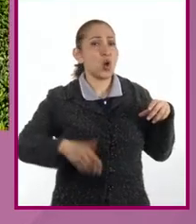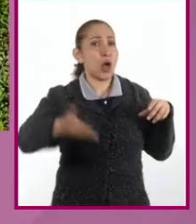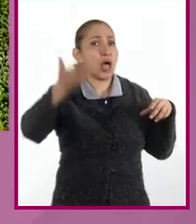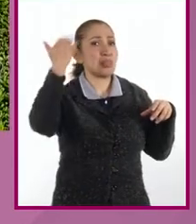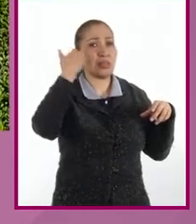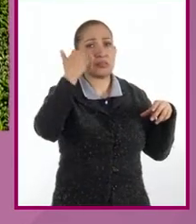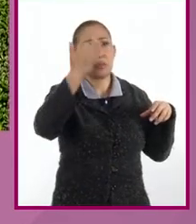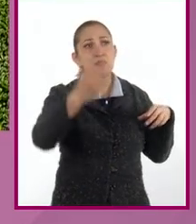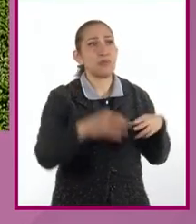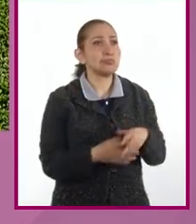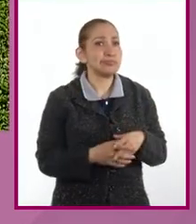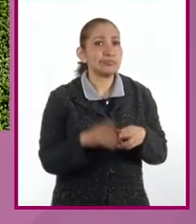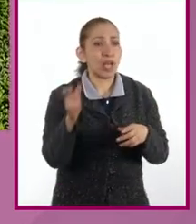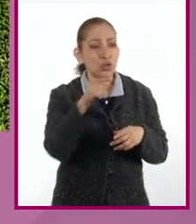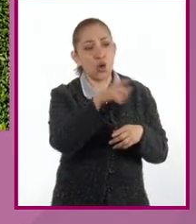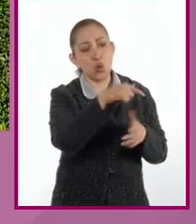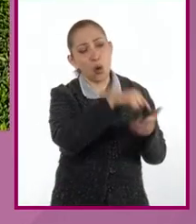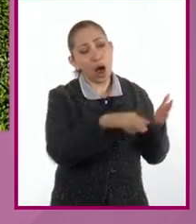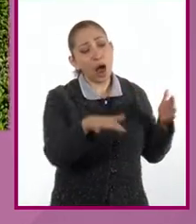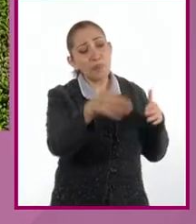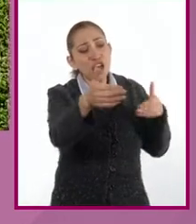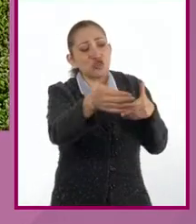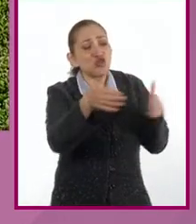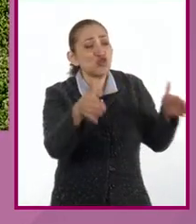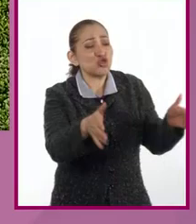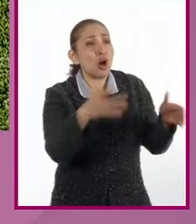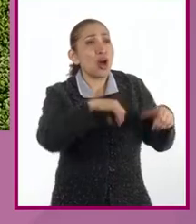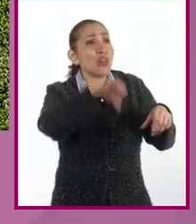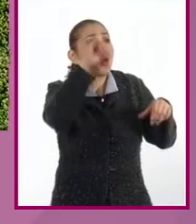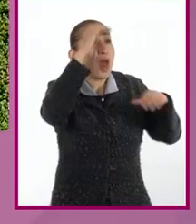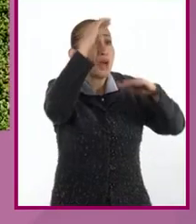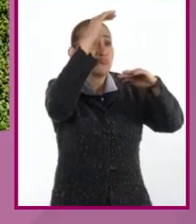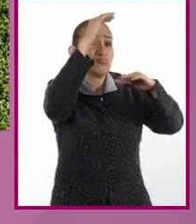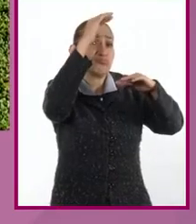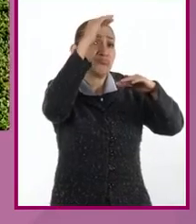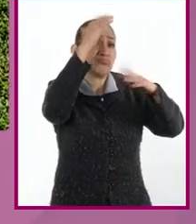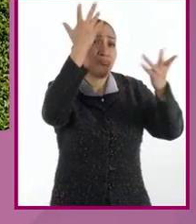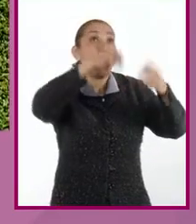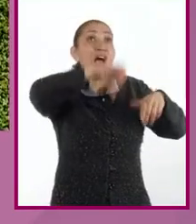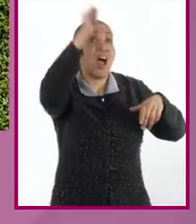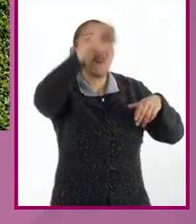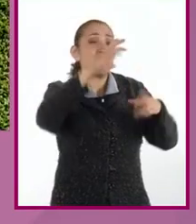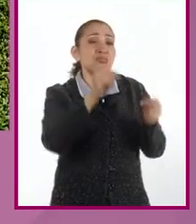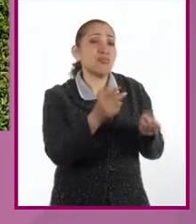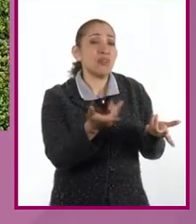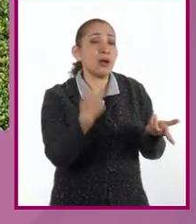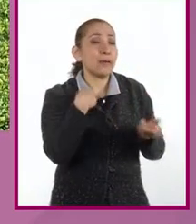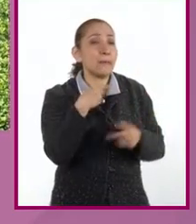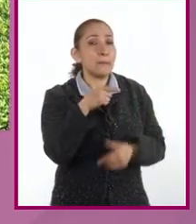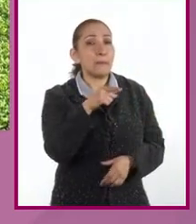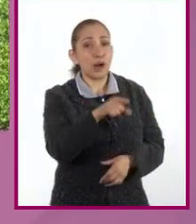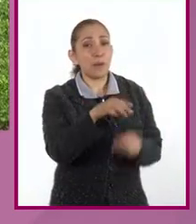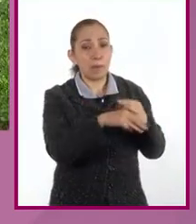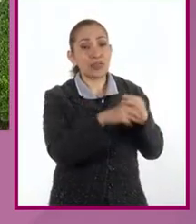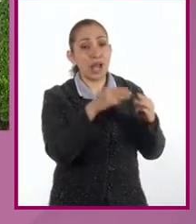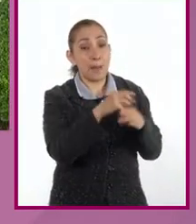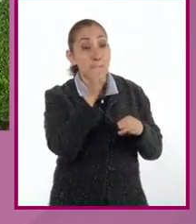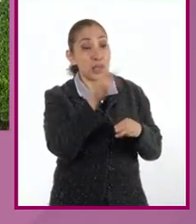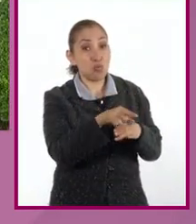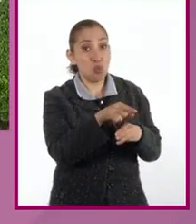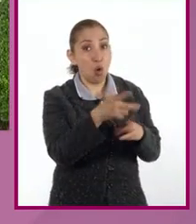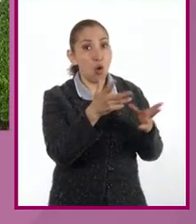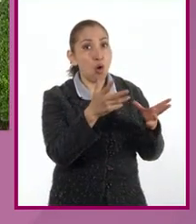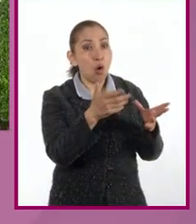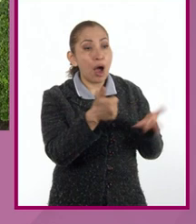civilizaciones, en donde eran espacios más pequeños, con alturas más limitadas, puesto que el material como tal